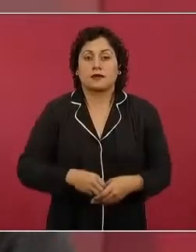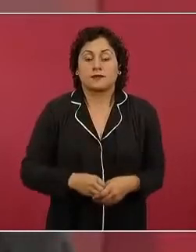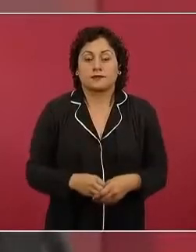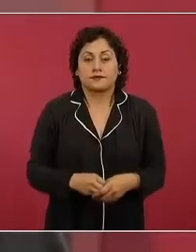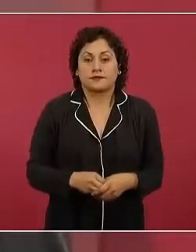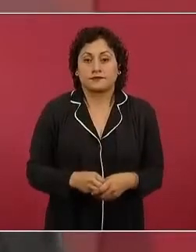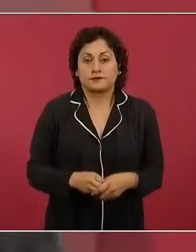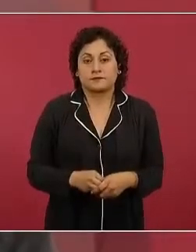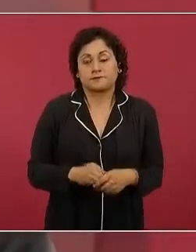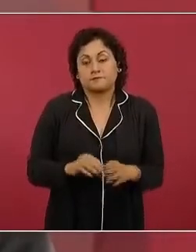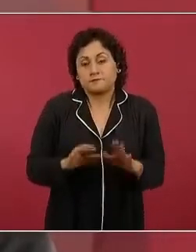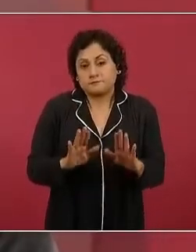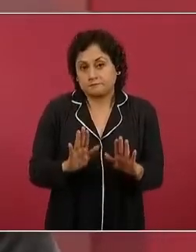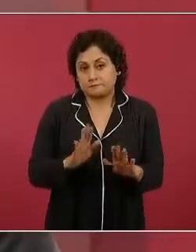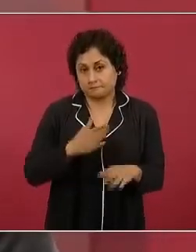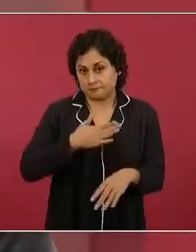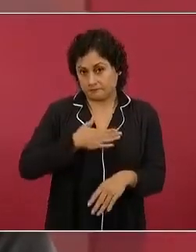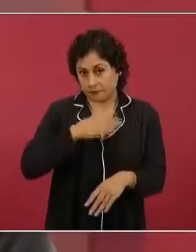creo que